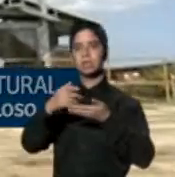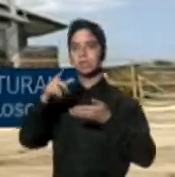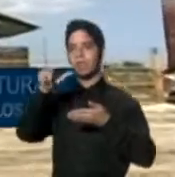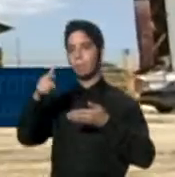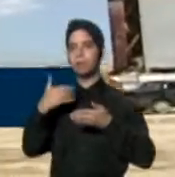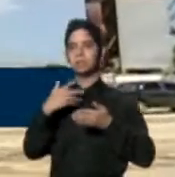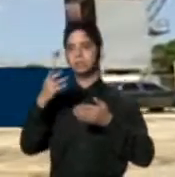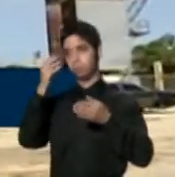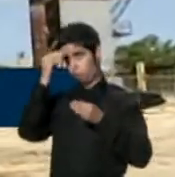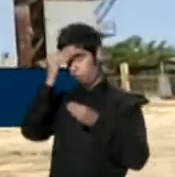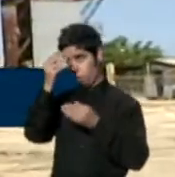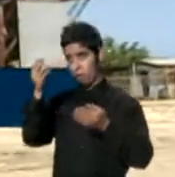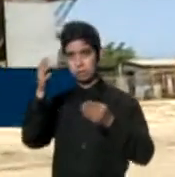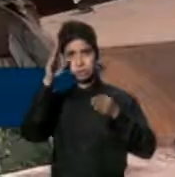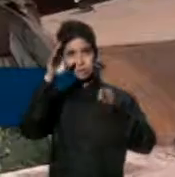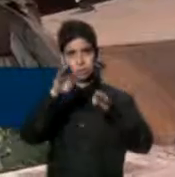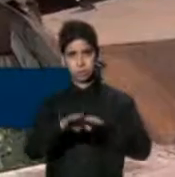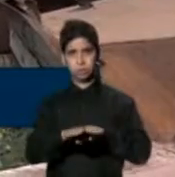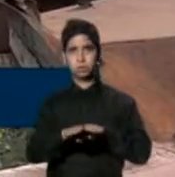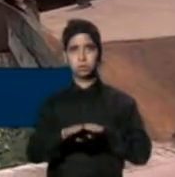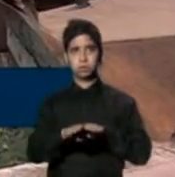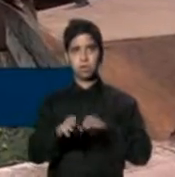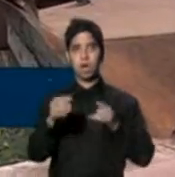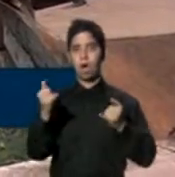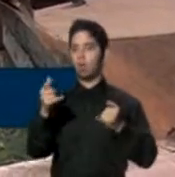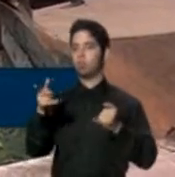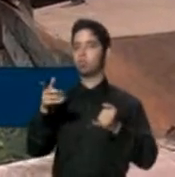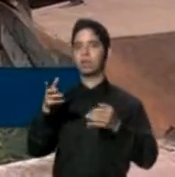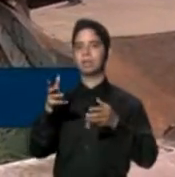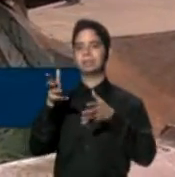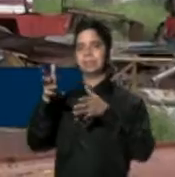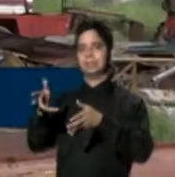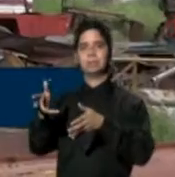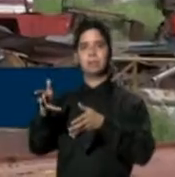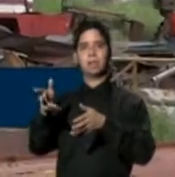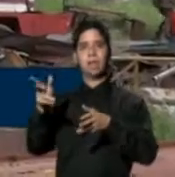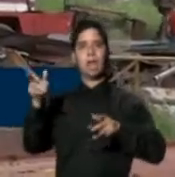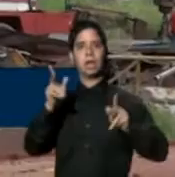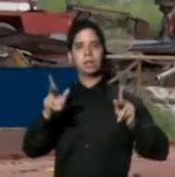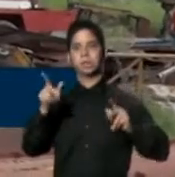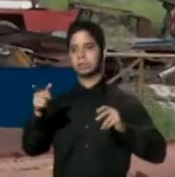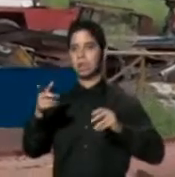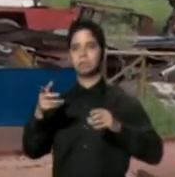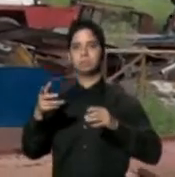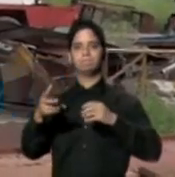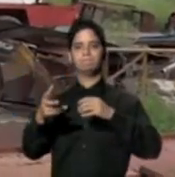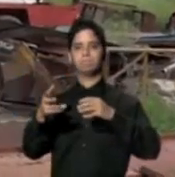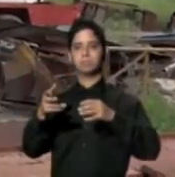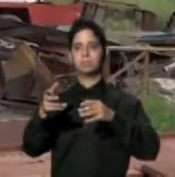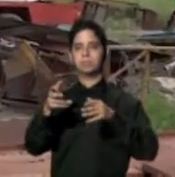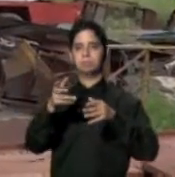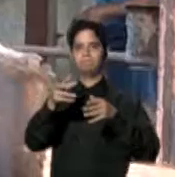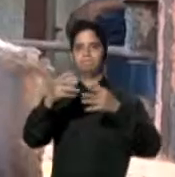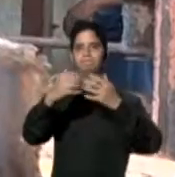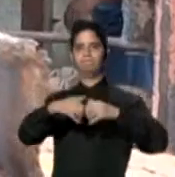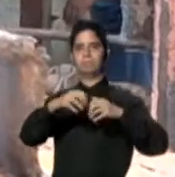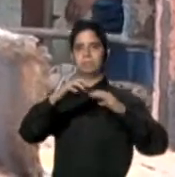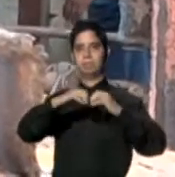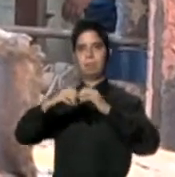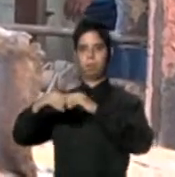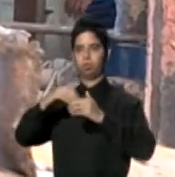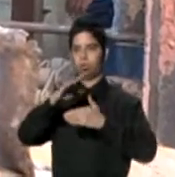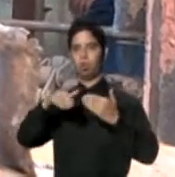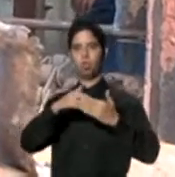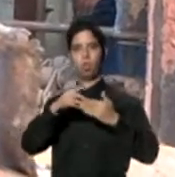en la isla. Hoy sus restos son eje de controversia, pues están desmantelando todo sin permisos bajo la justificación de una